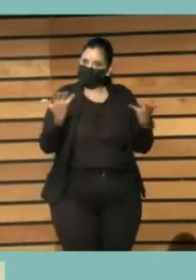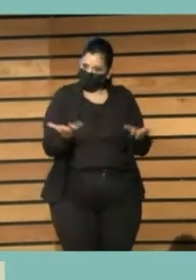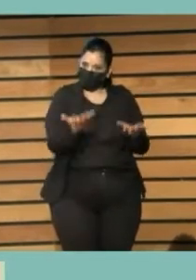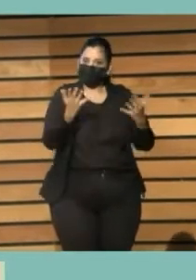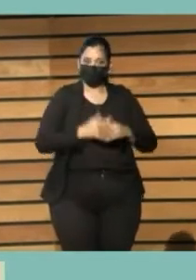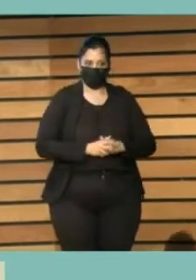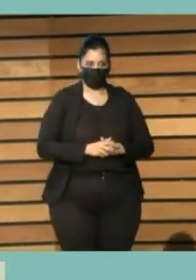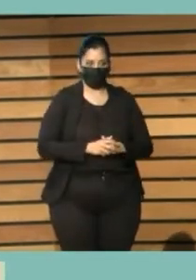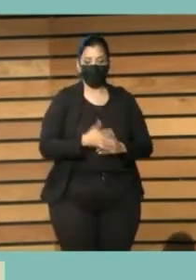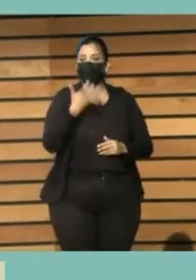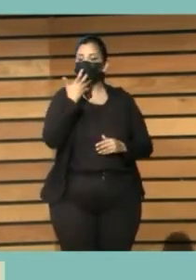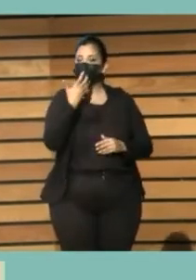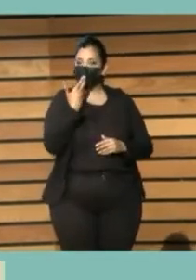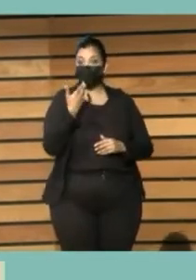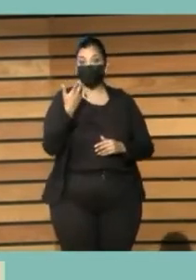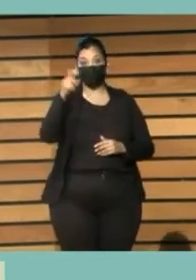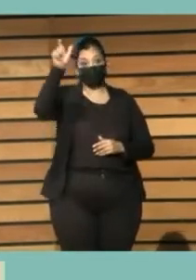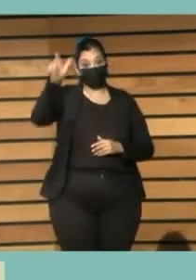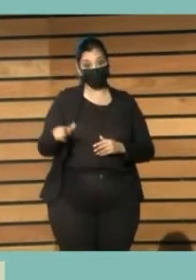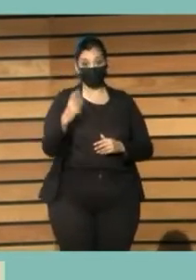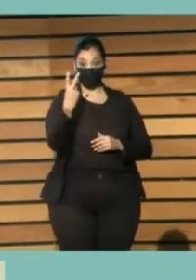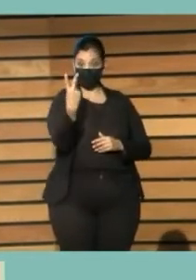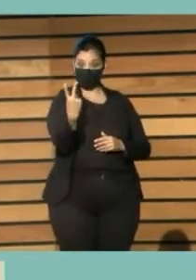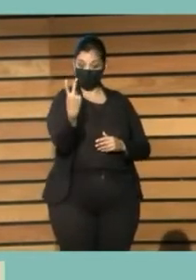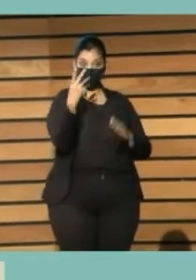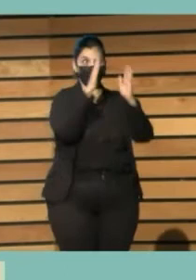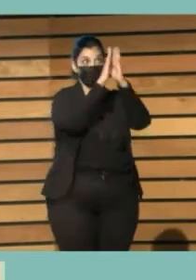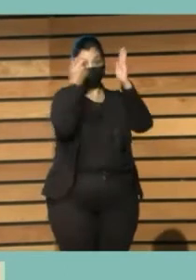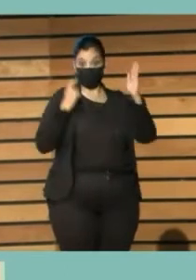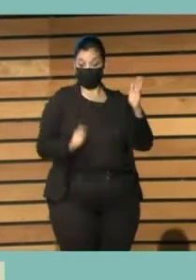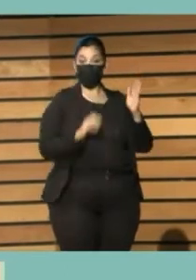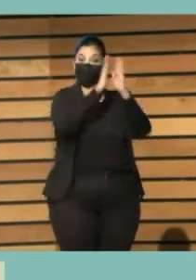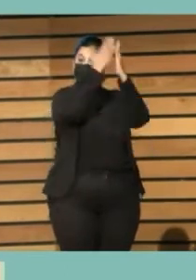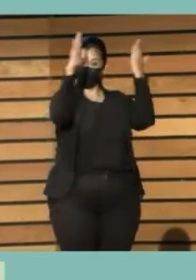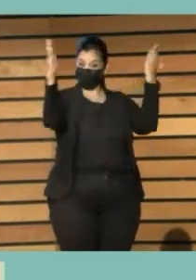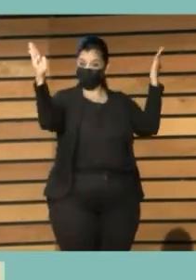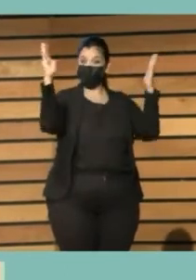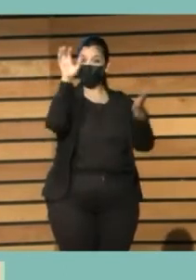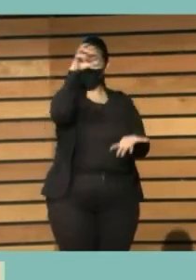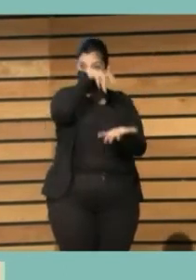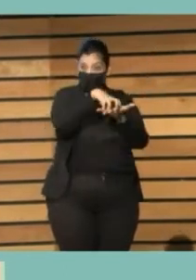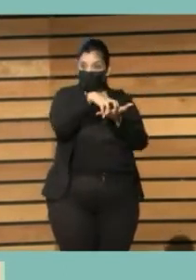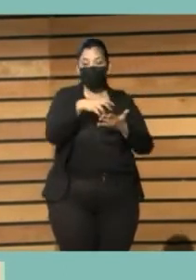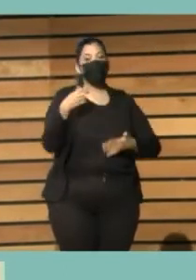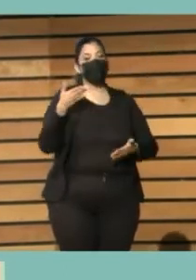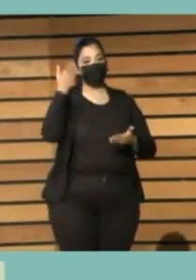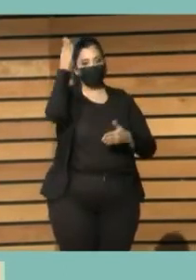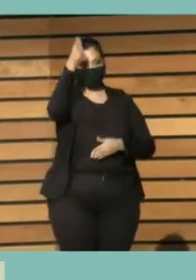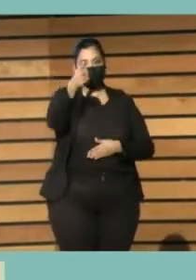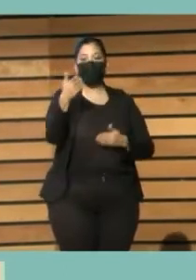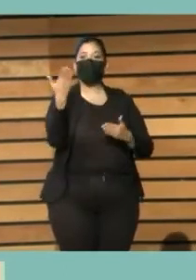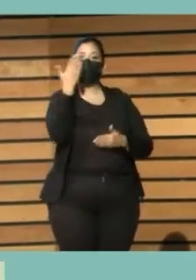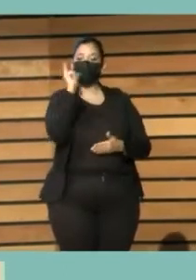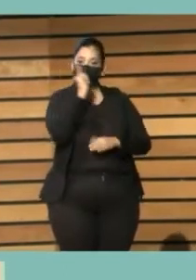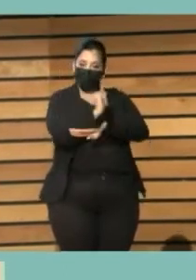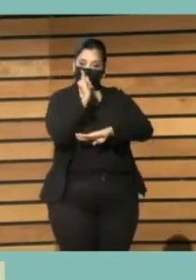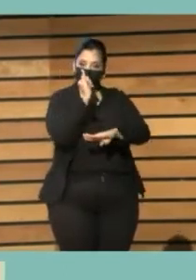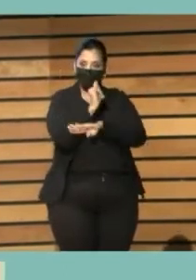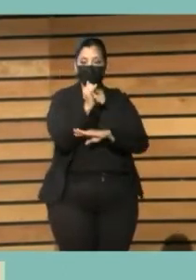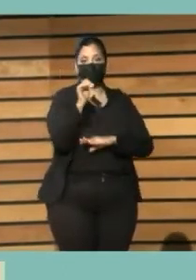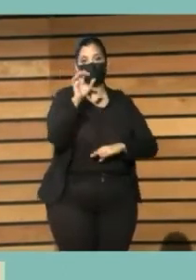las bibliotecarias van a los institutos a formar a los estudiantes de secundaria en